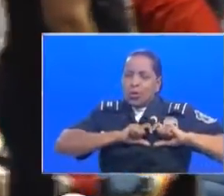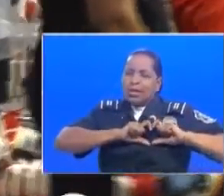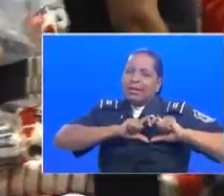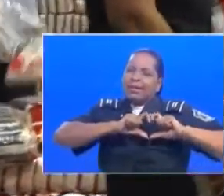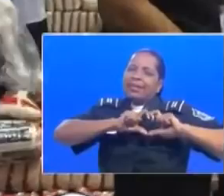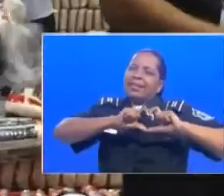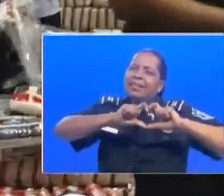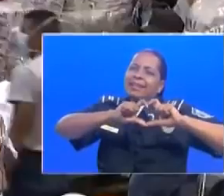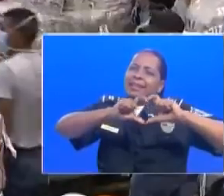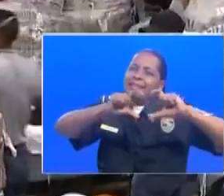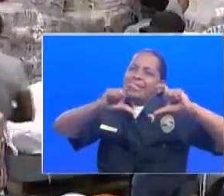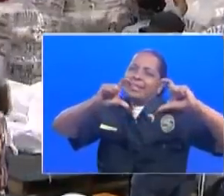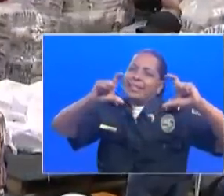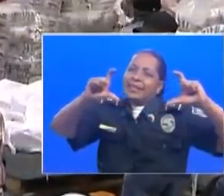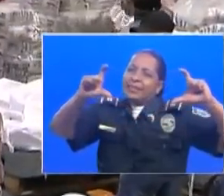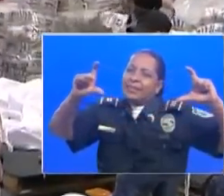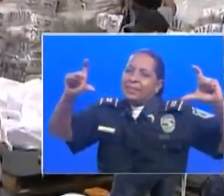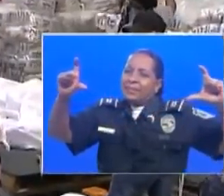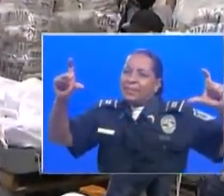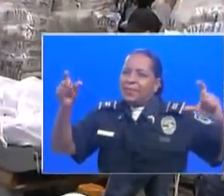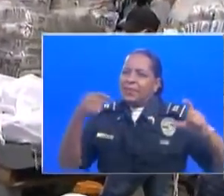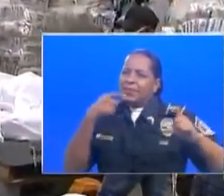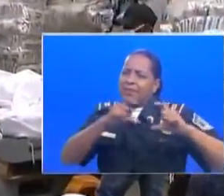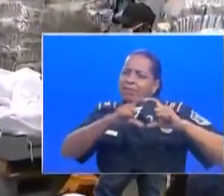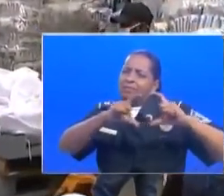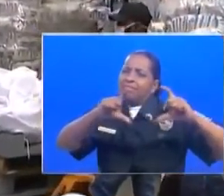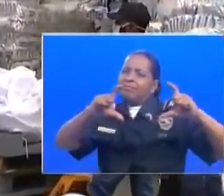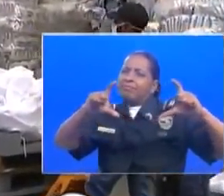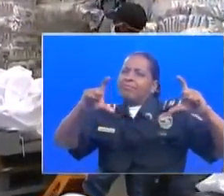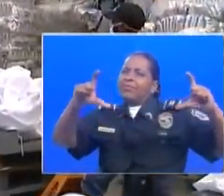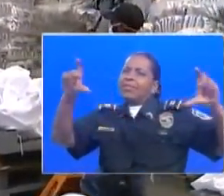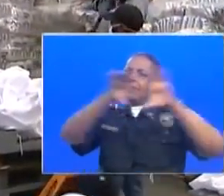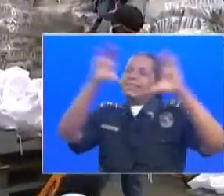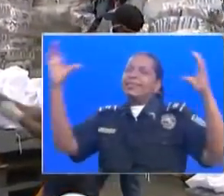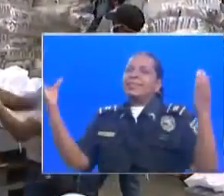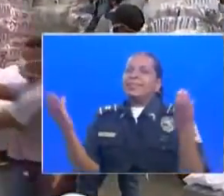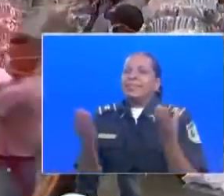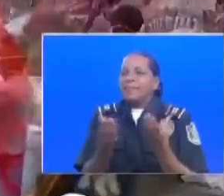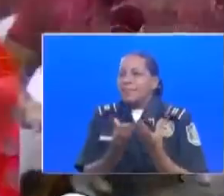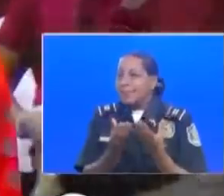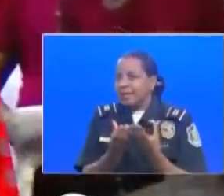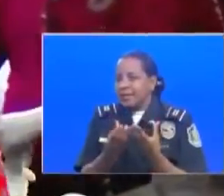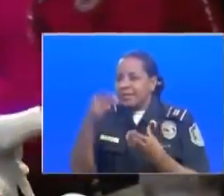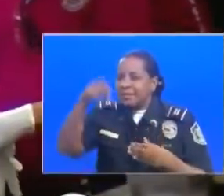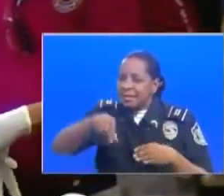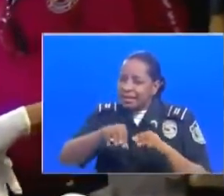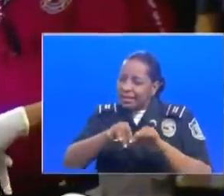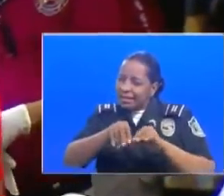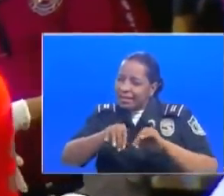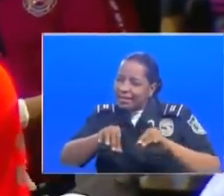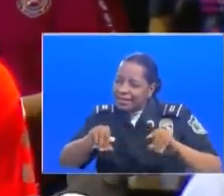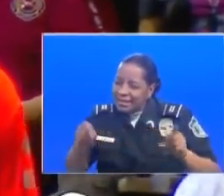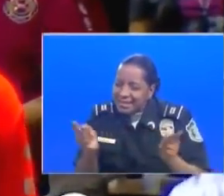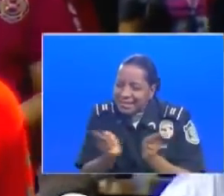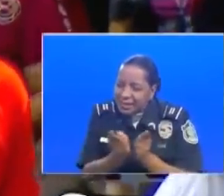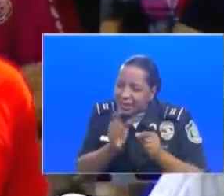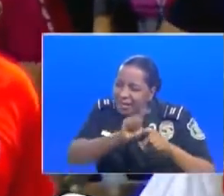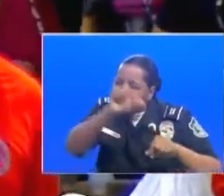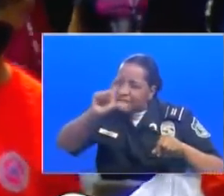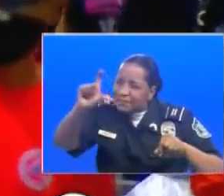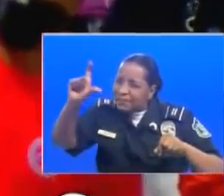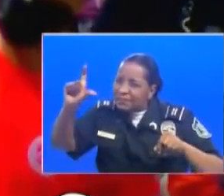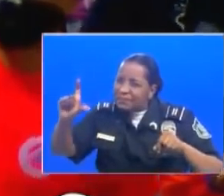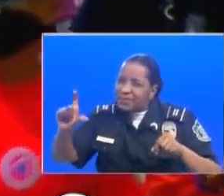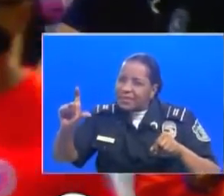tan grande, del tamaño del planeta, de esta tierrita que